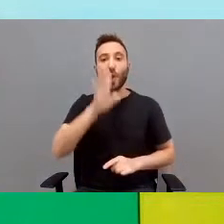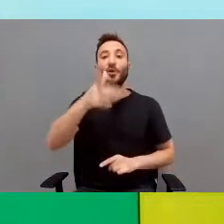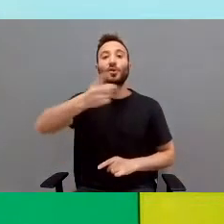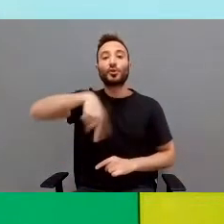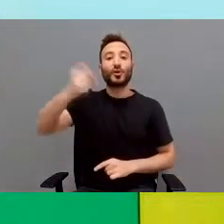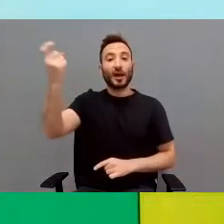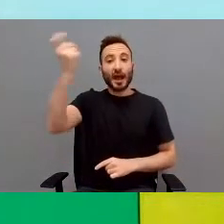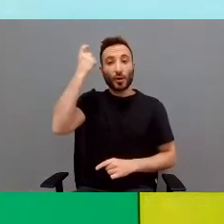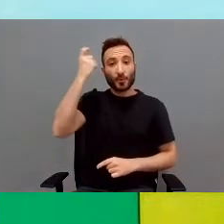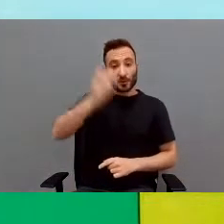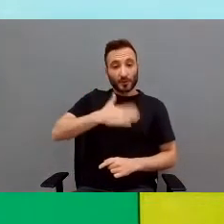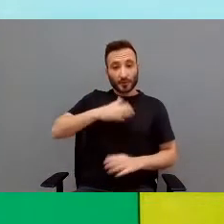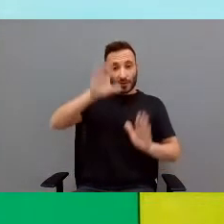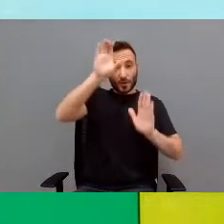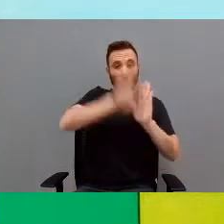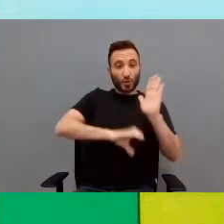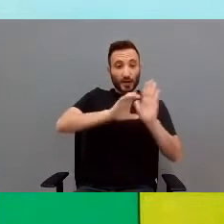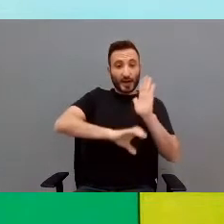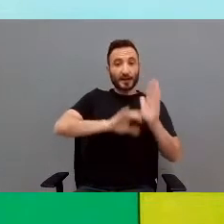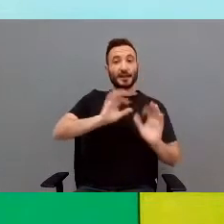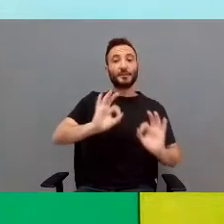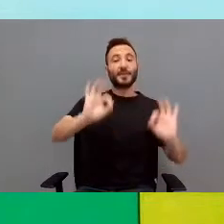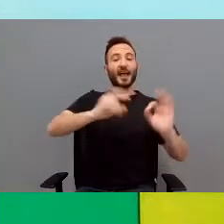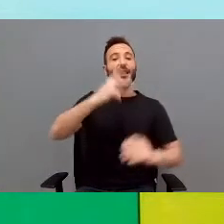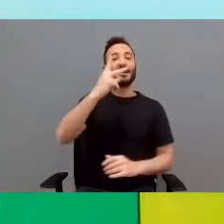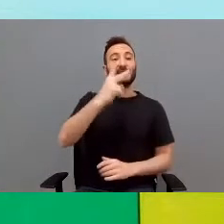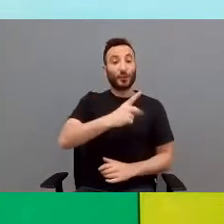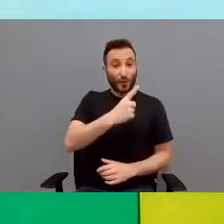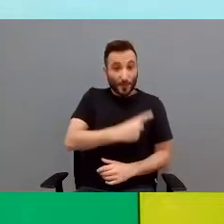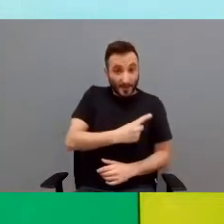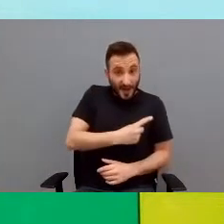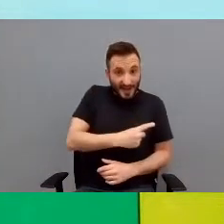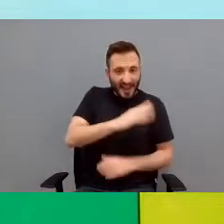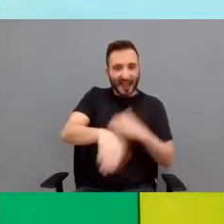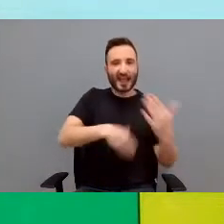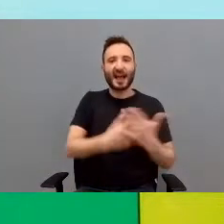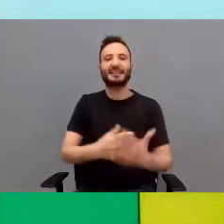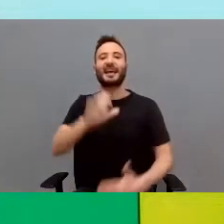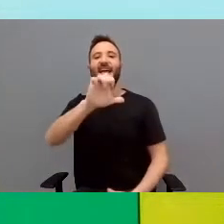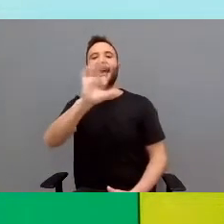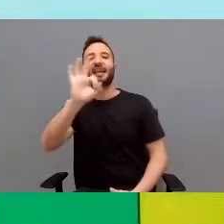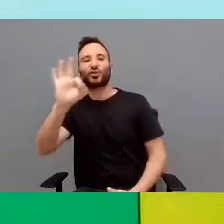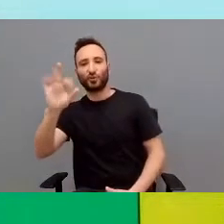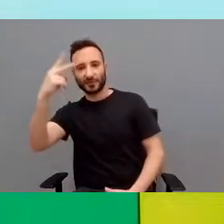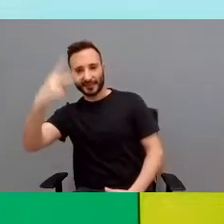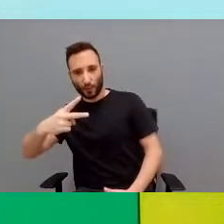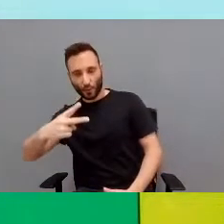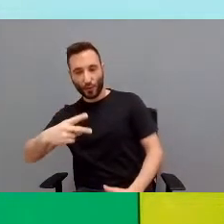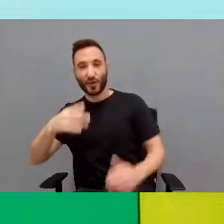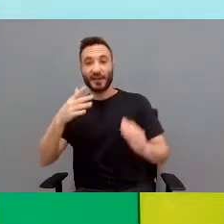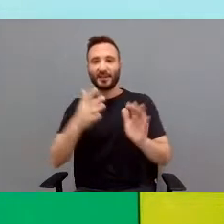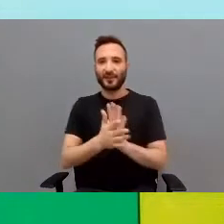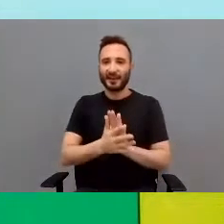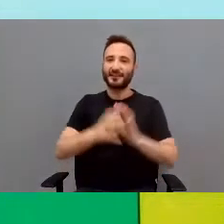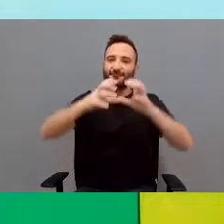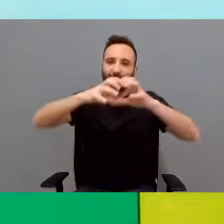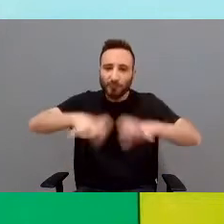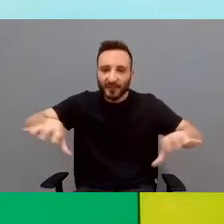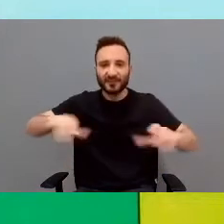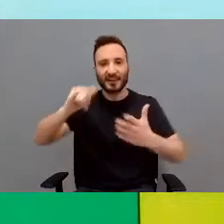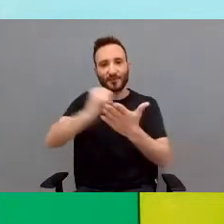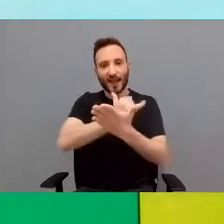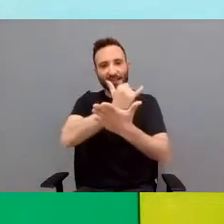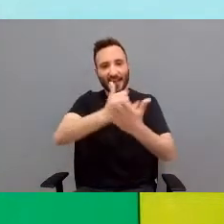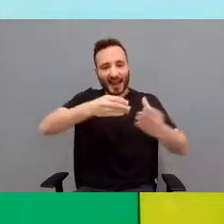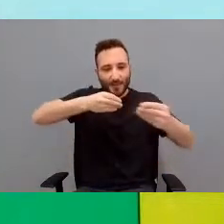con alumnos que van de un nivel curricular de un segundo de primaria a un segundo de la ESO. Por lo cual, vimos necesario diversificar el